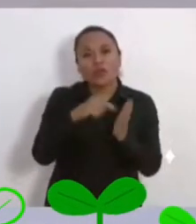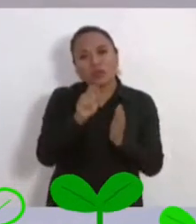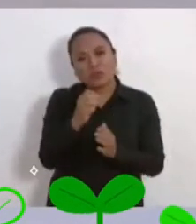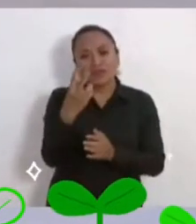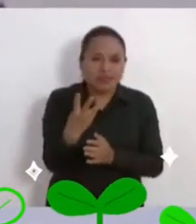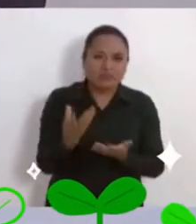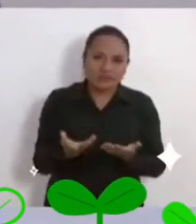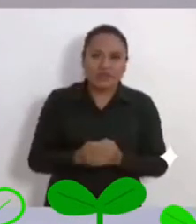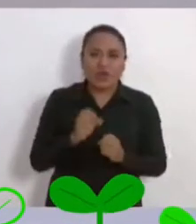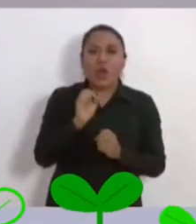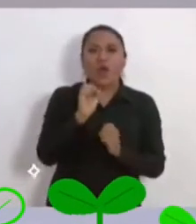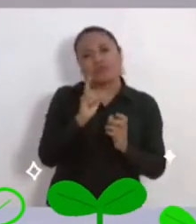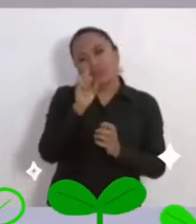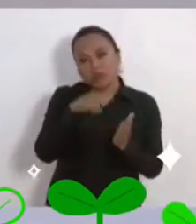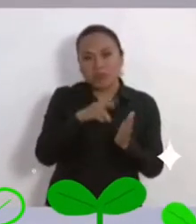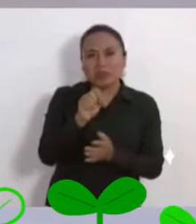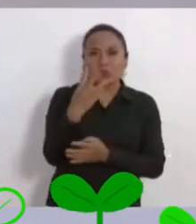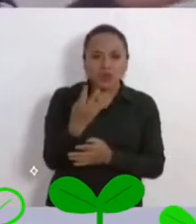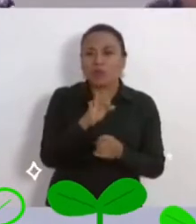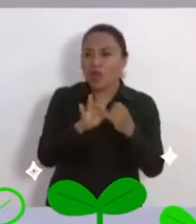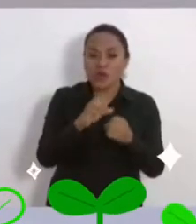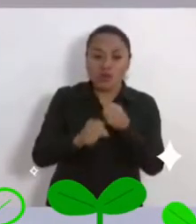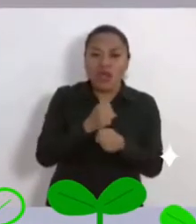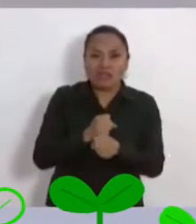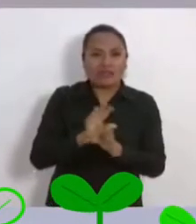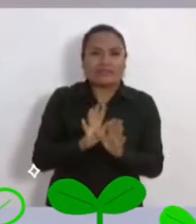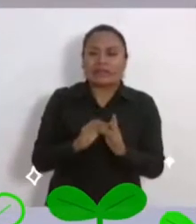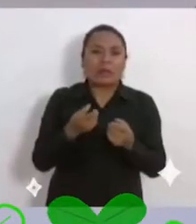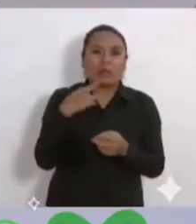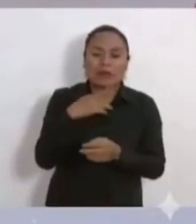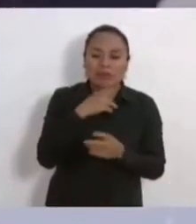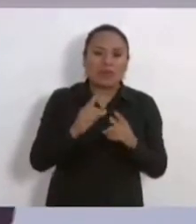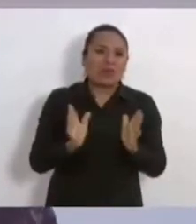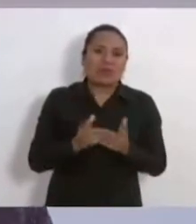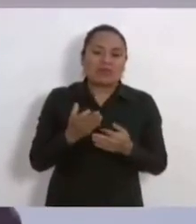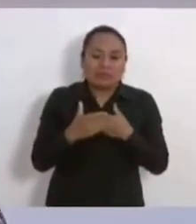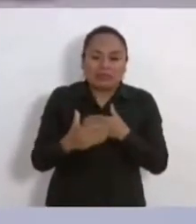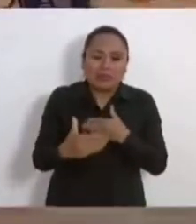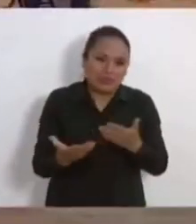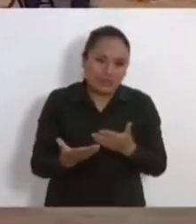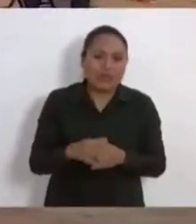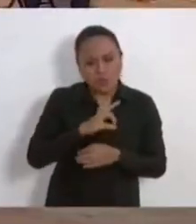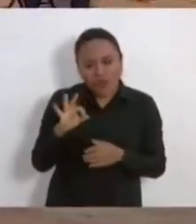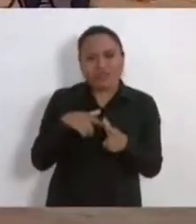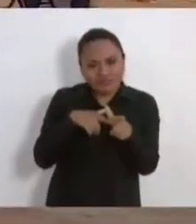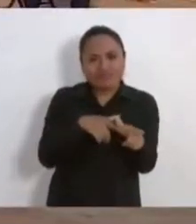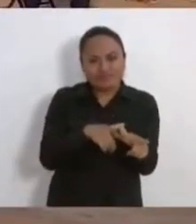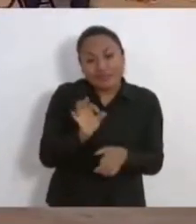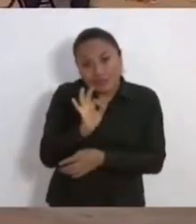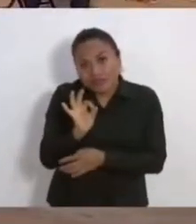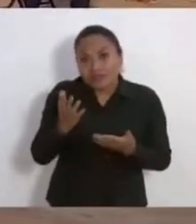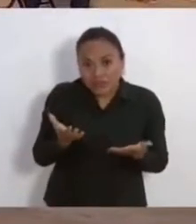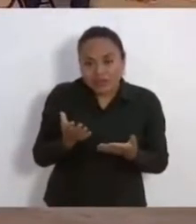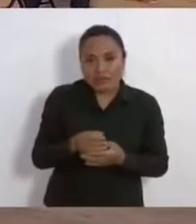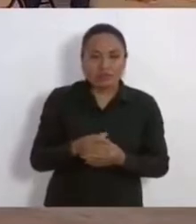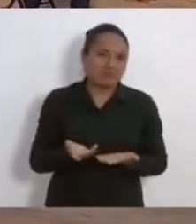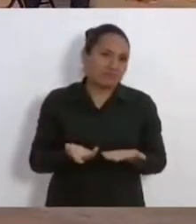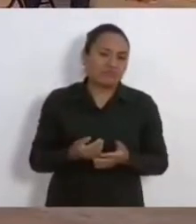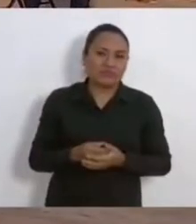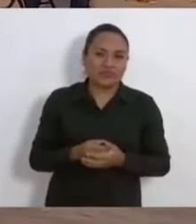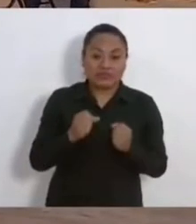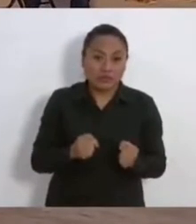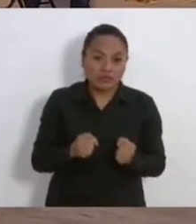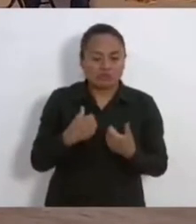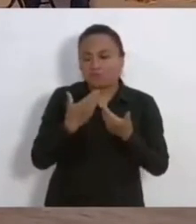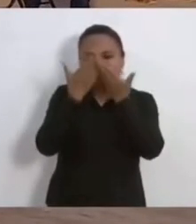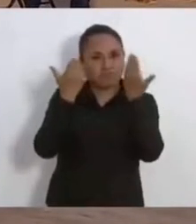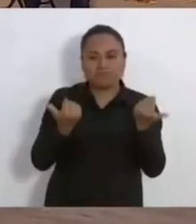o el último año, 24 pues ya no puede ser que haya continuidad pero eso no